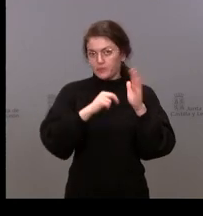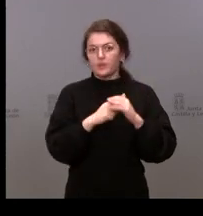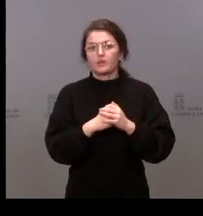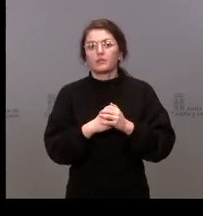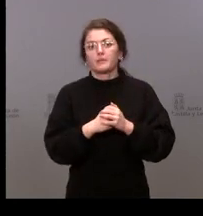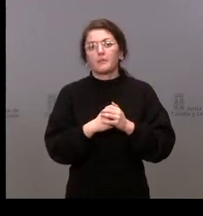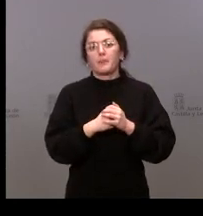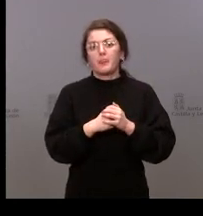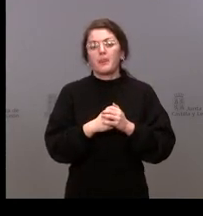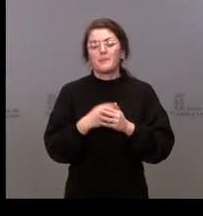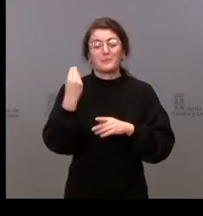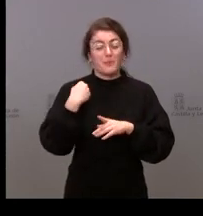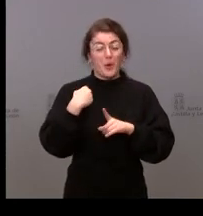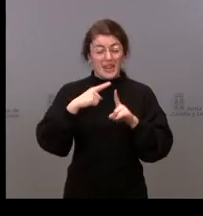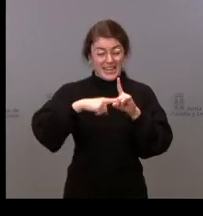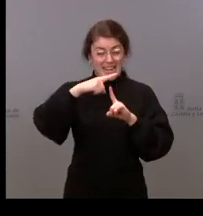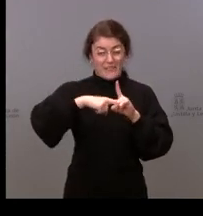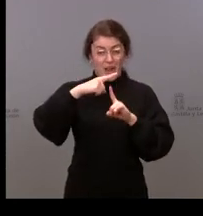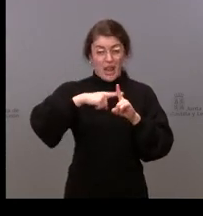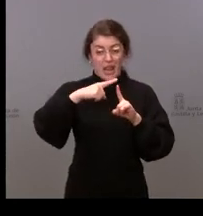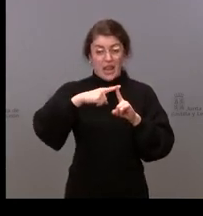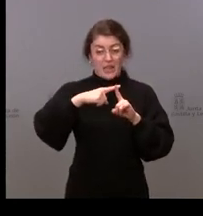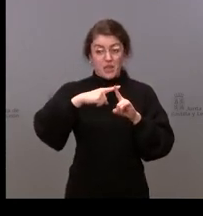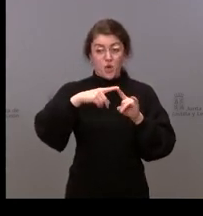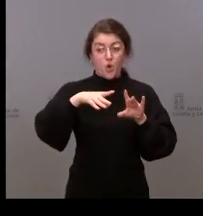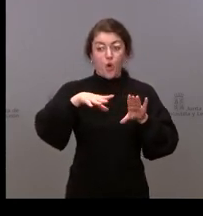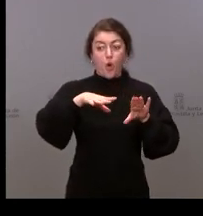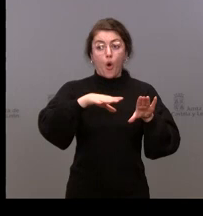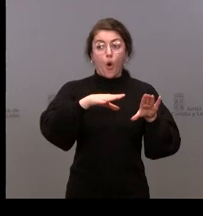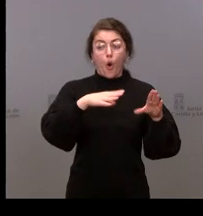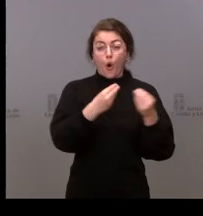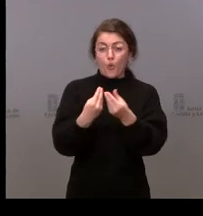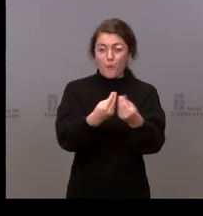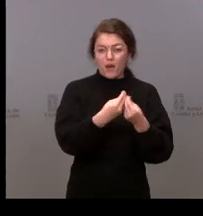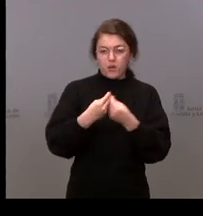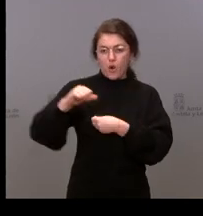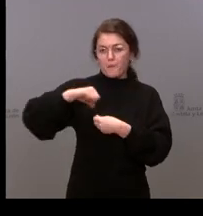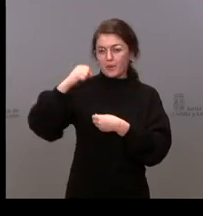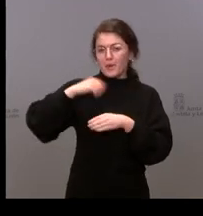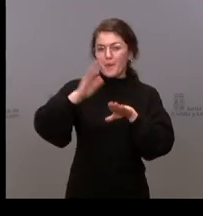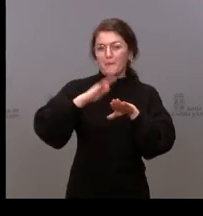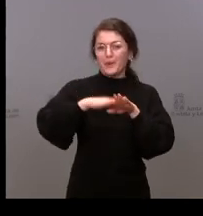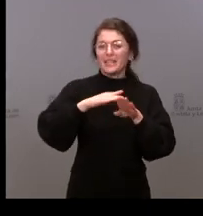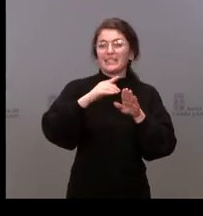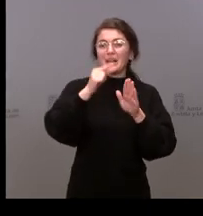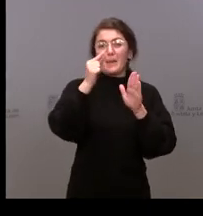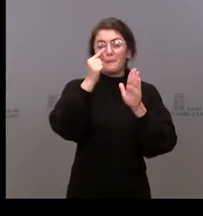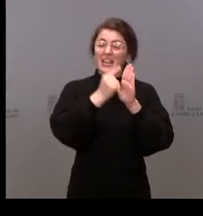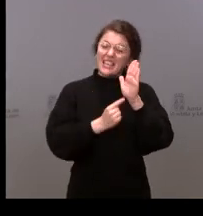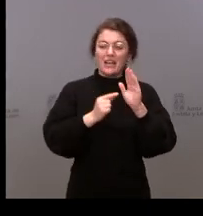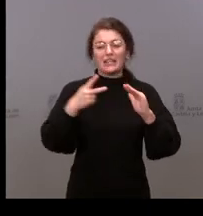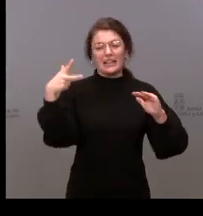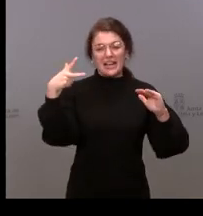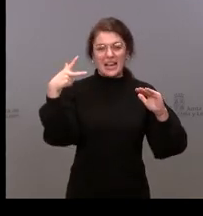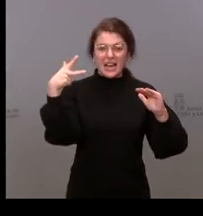es el nivel, el umbral de ocupación hospitalaria que tiene que alcanzarse para tomar medidas más restrictivas? Y segundo